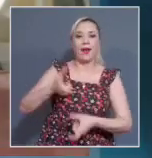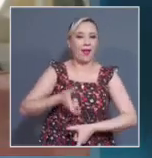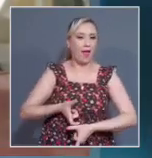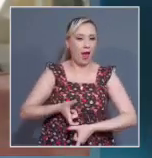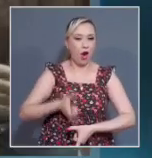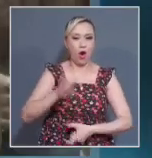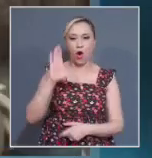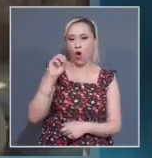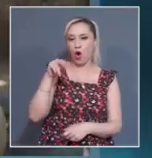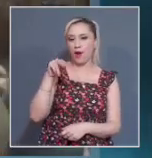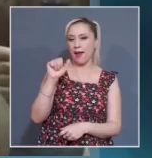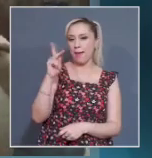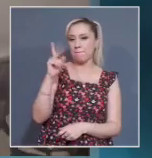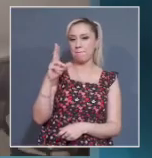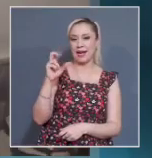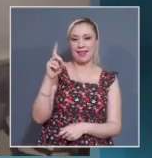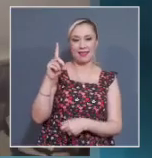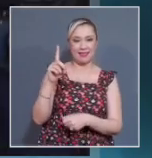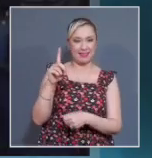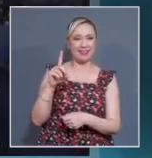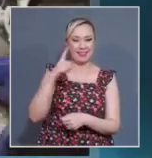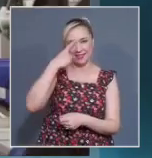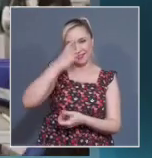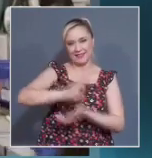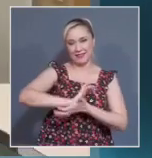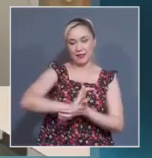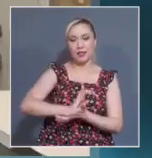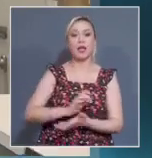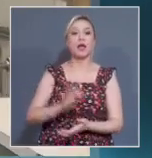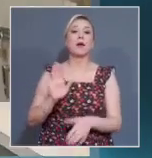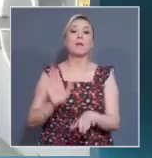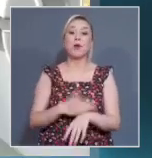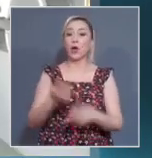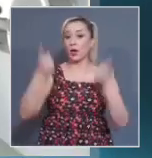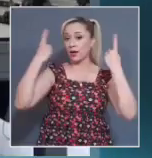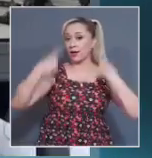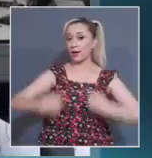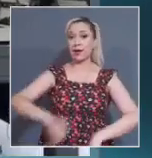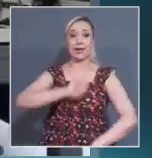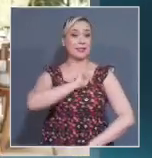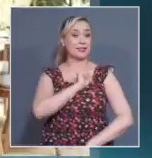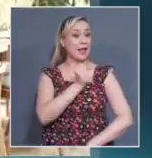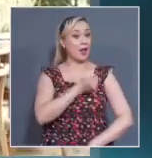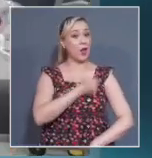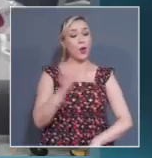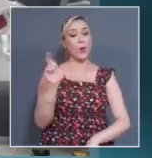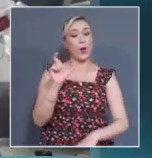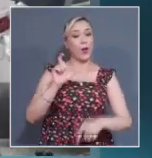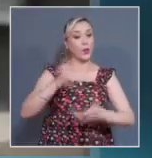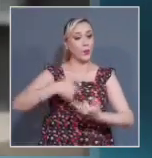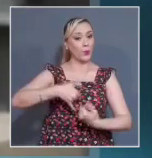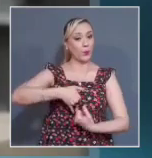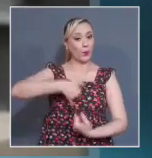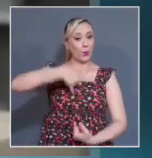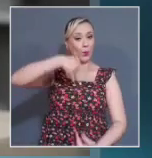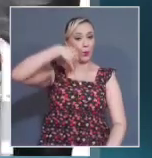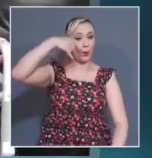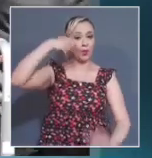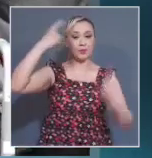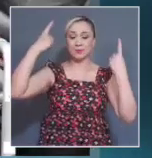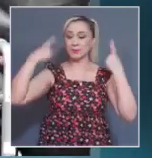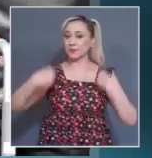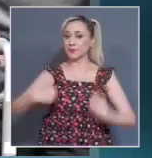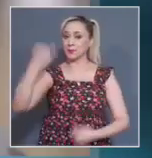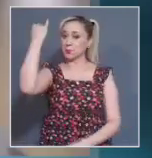estética cuando se cree que los cuerpos son sanos solo cuando son delgados. Las corporalidades suelen ser diversas y los